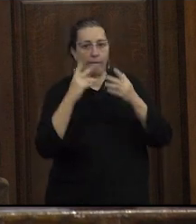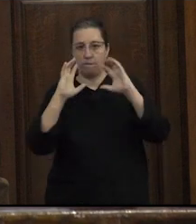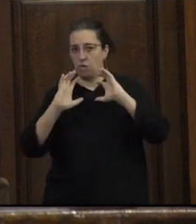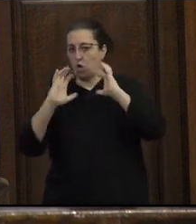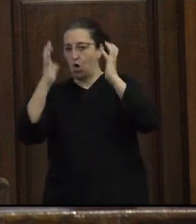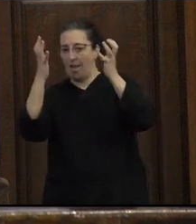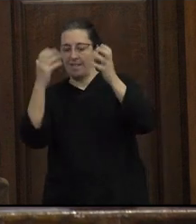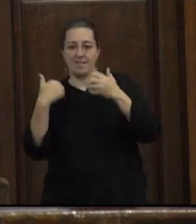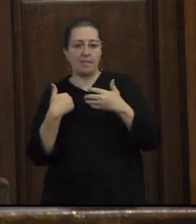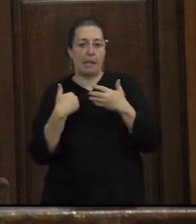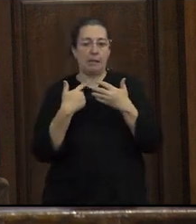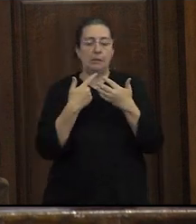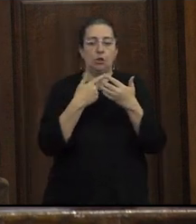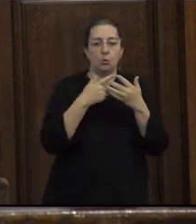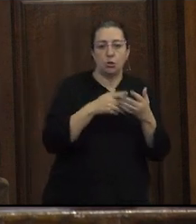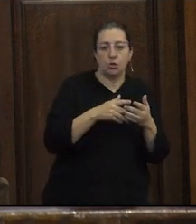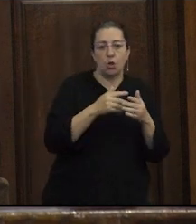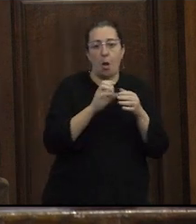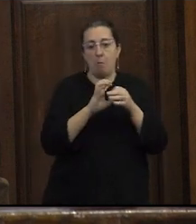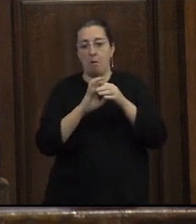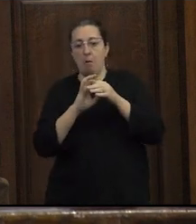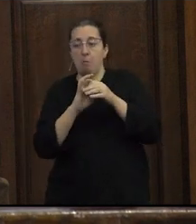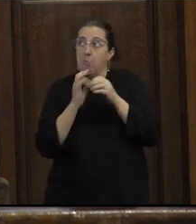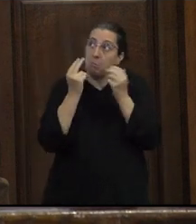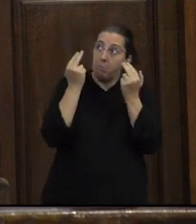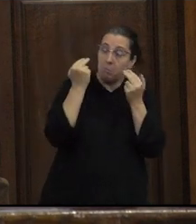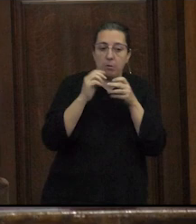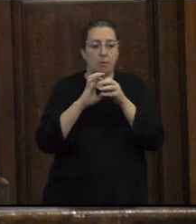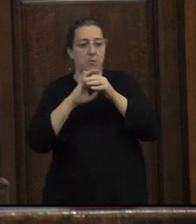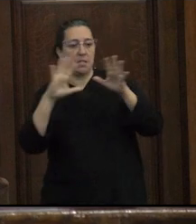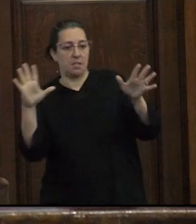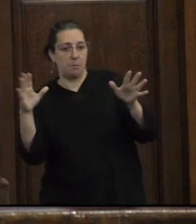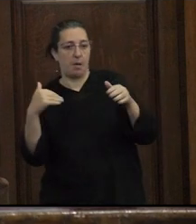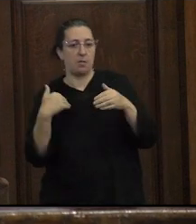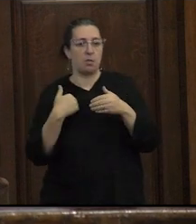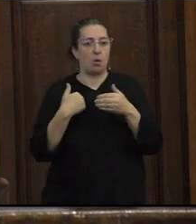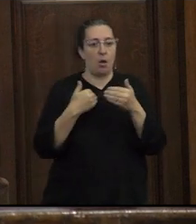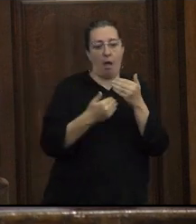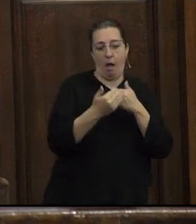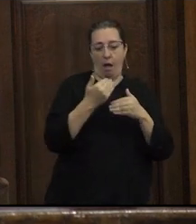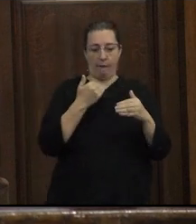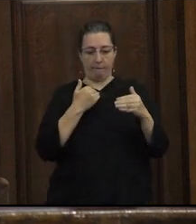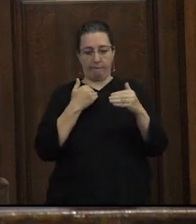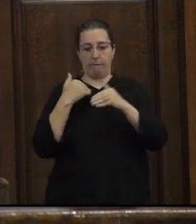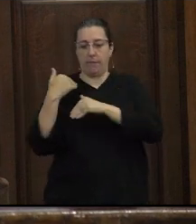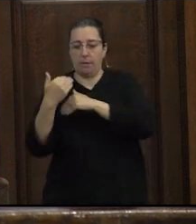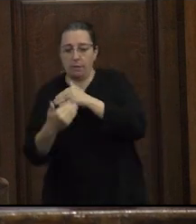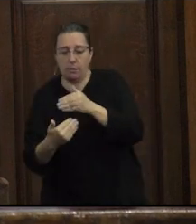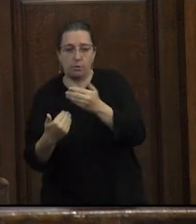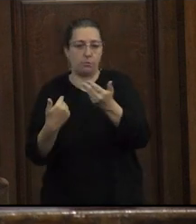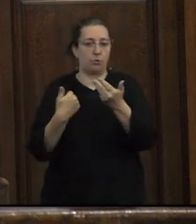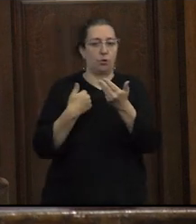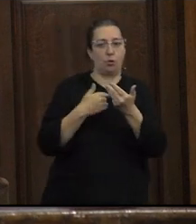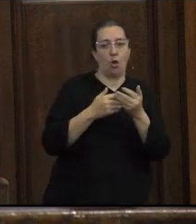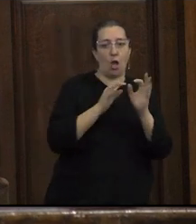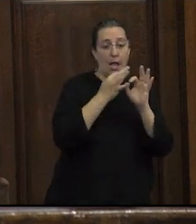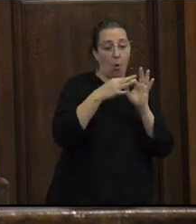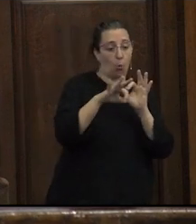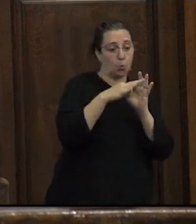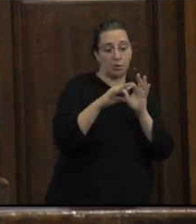sujeción emancipación conservador progresista avance retroceso inclusivo excluyente